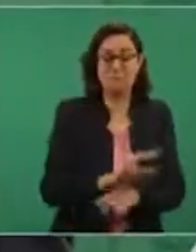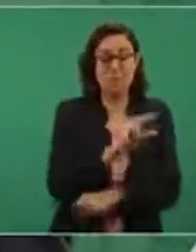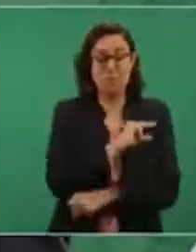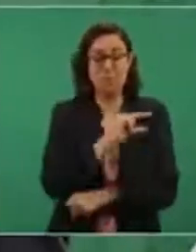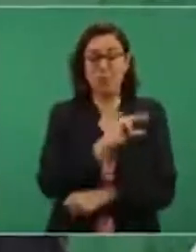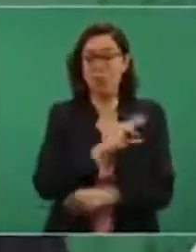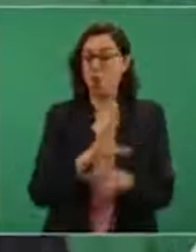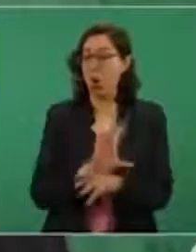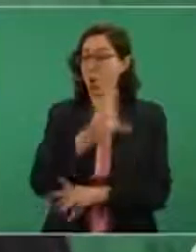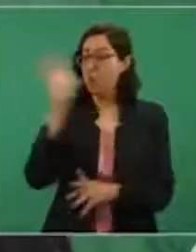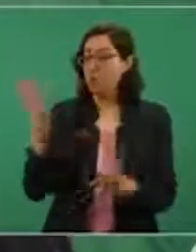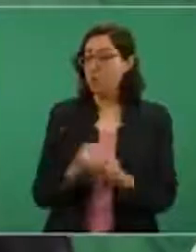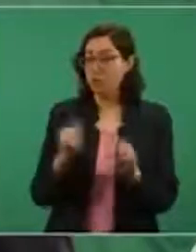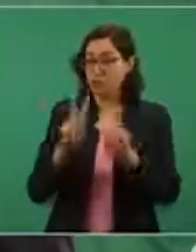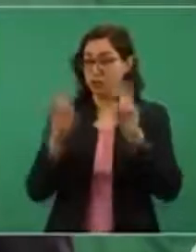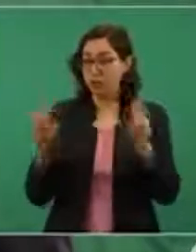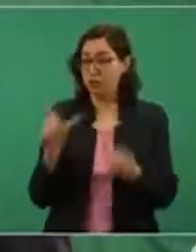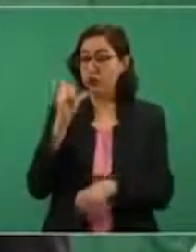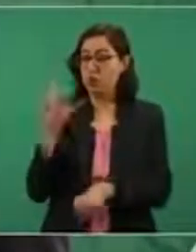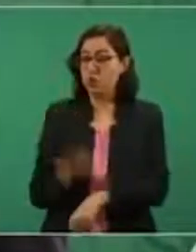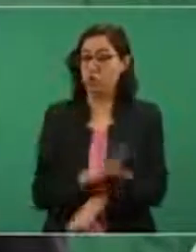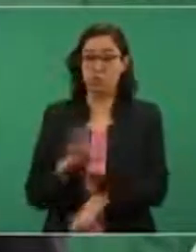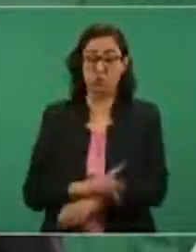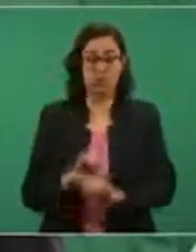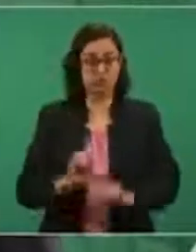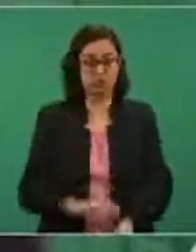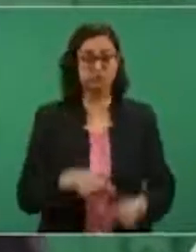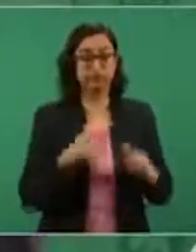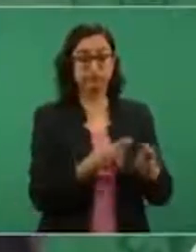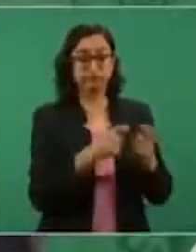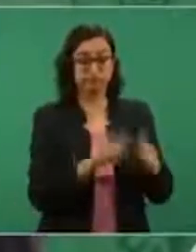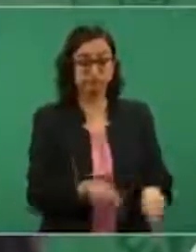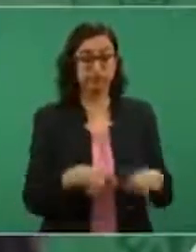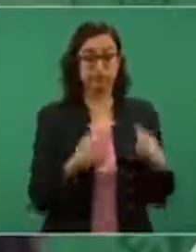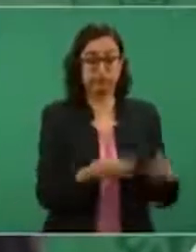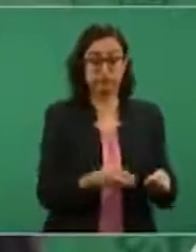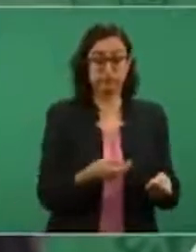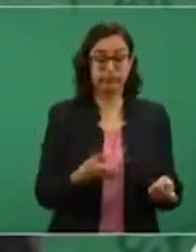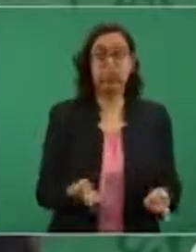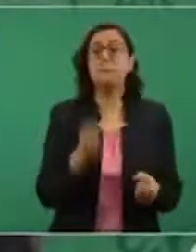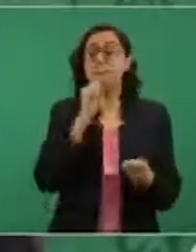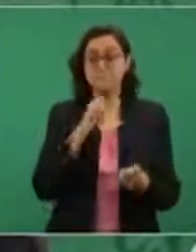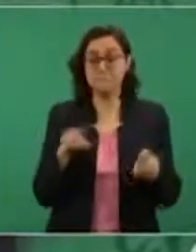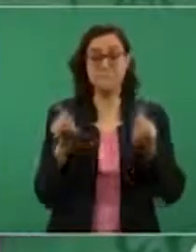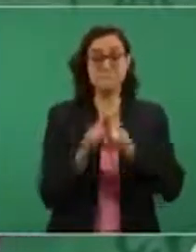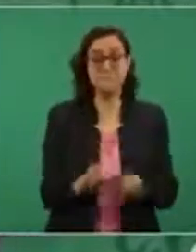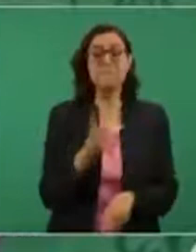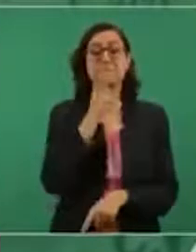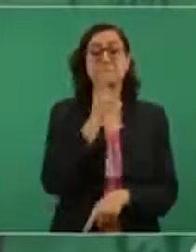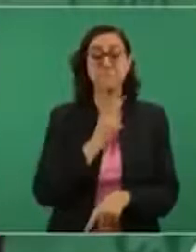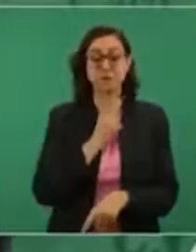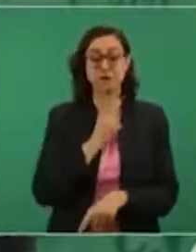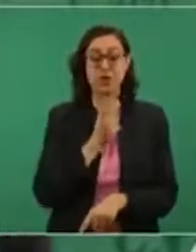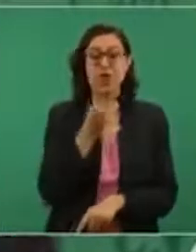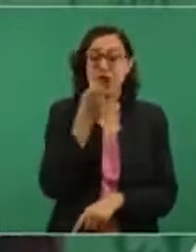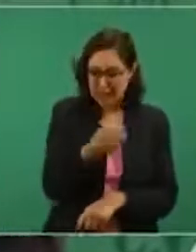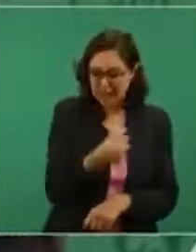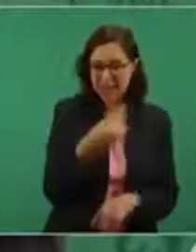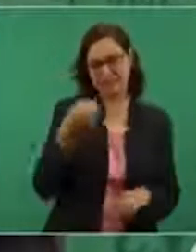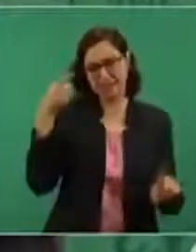en la industria eléctrica y en la industria petrolera. Entonces, ese es el fondo